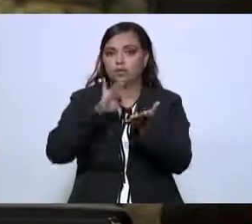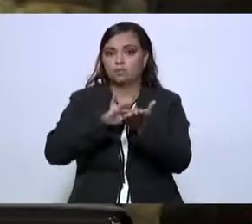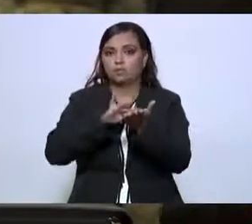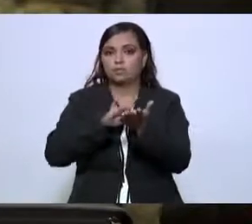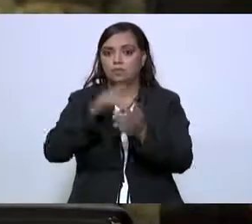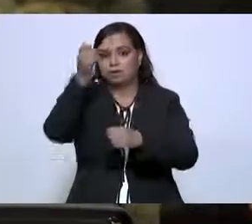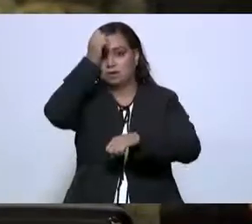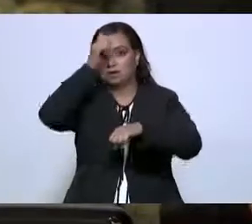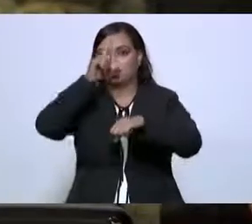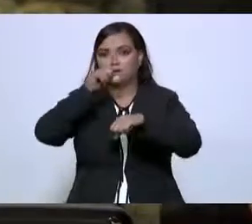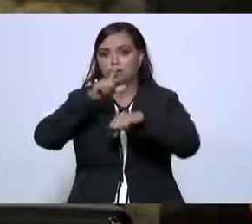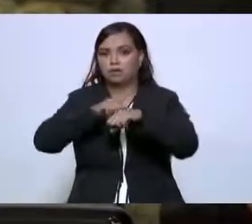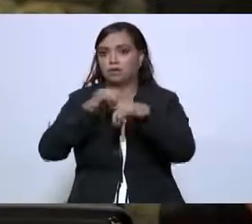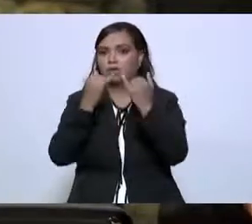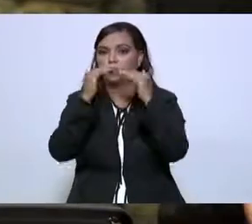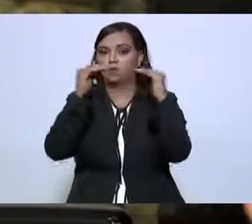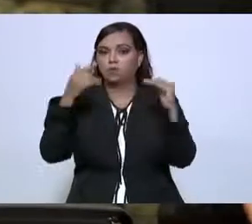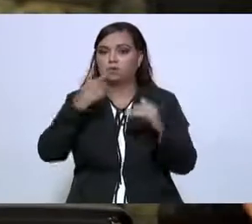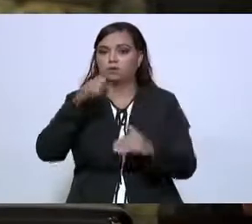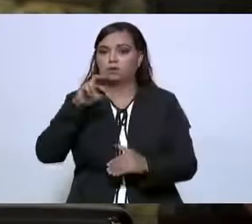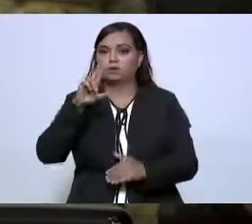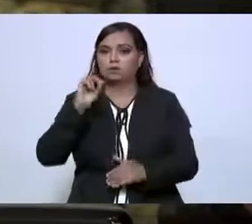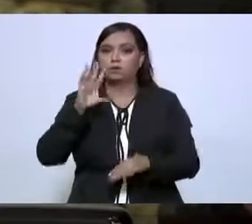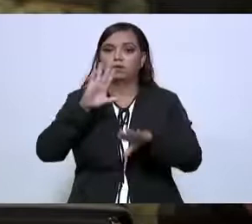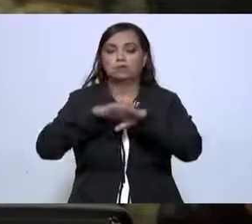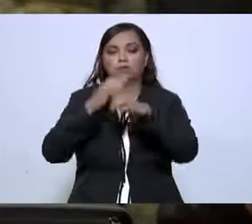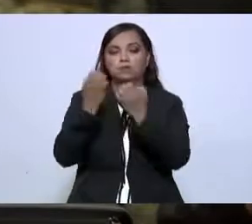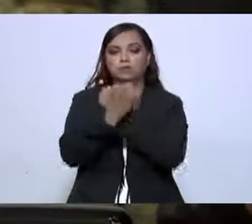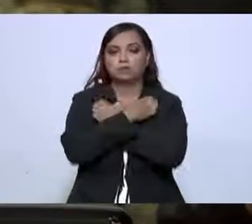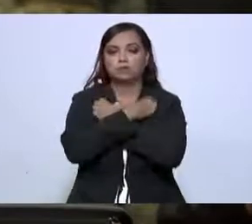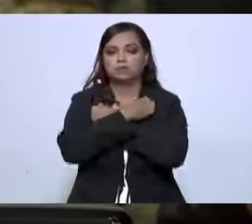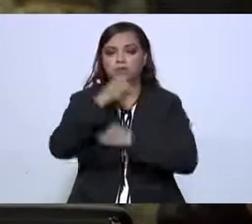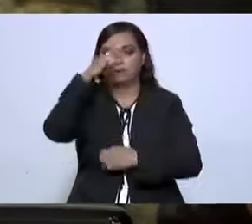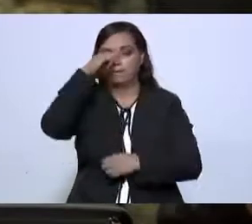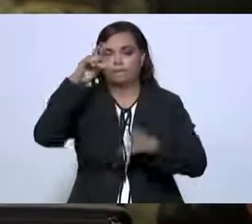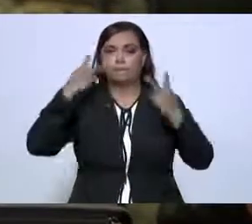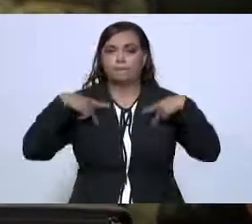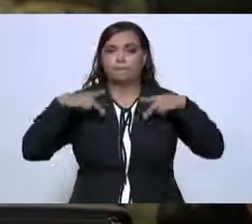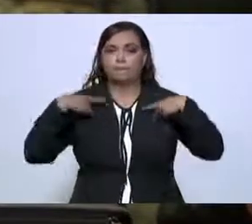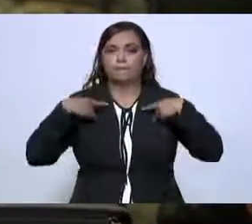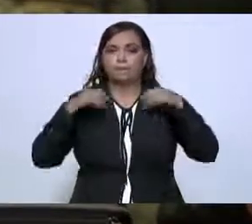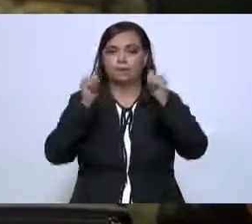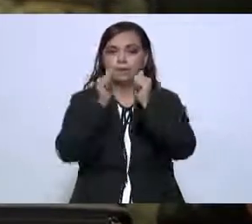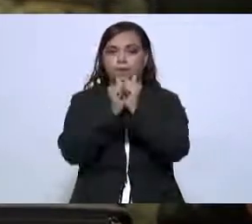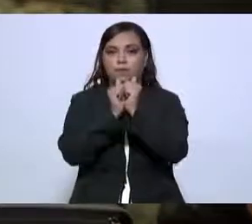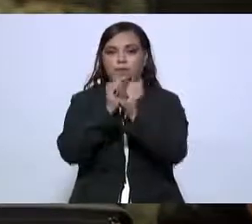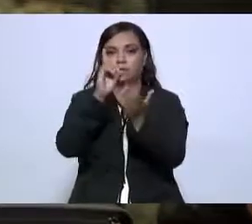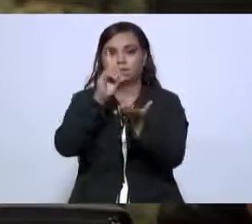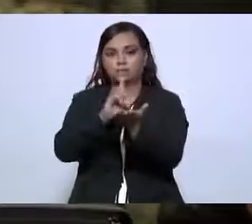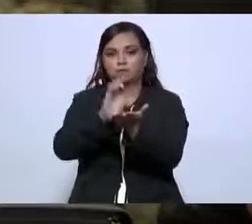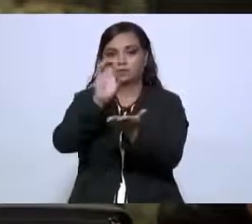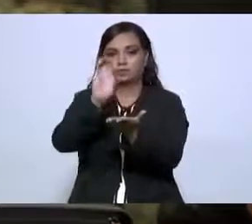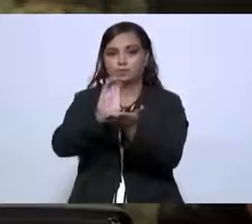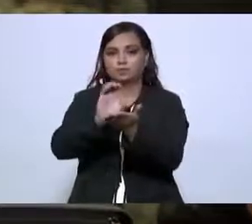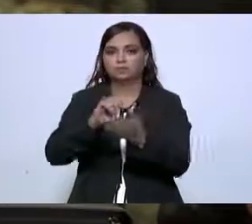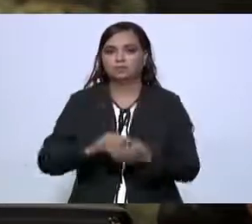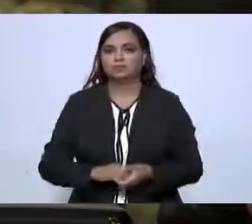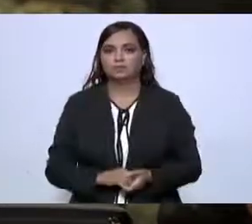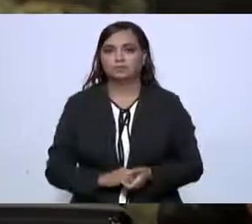cultura, la igualdad de género y la educación para personas con capacidades diferentes.